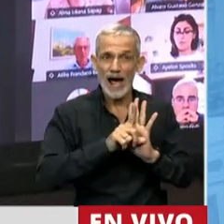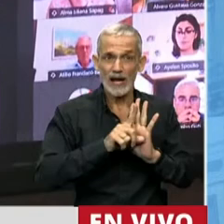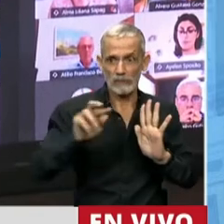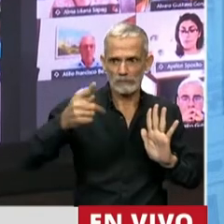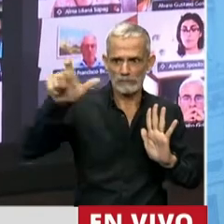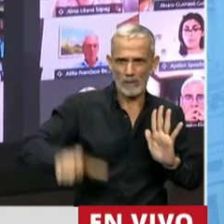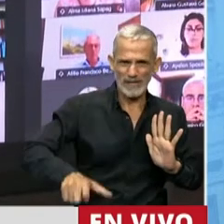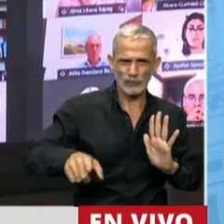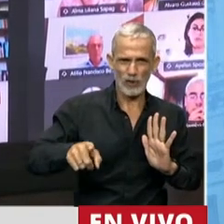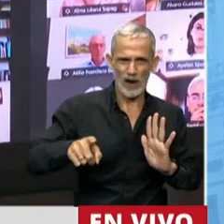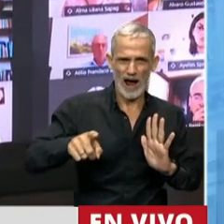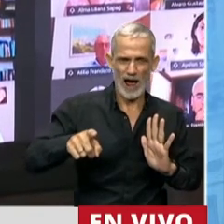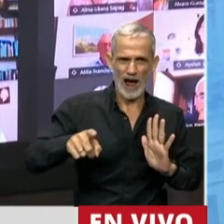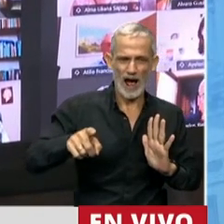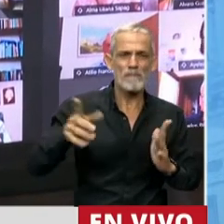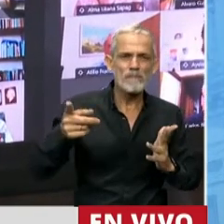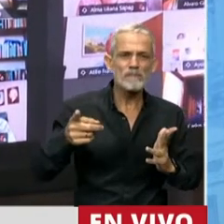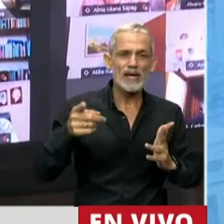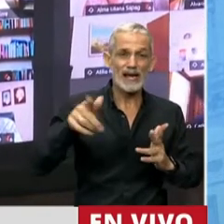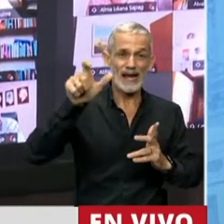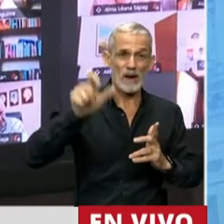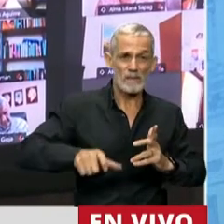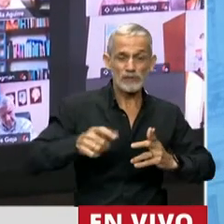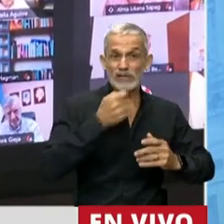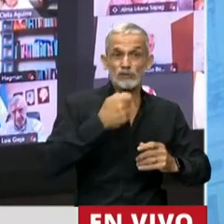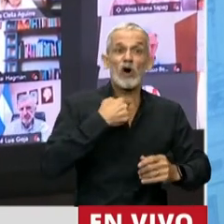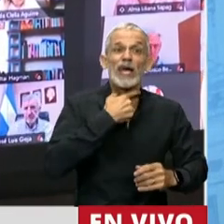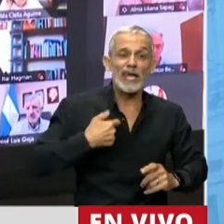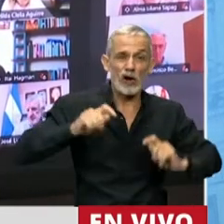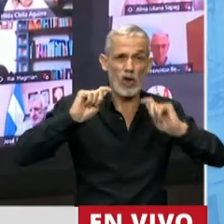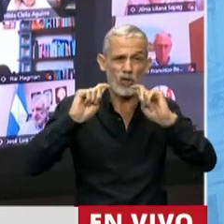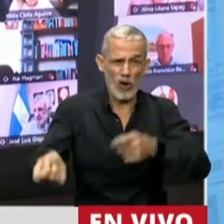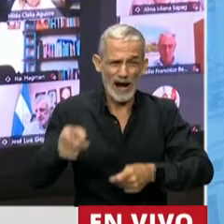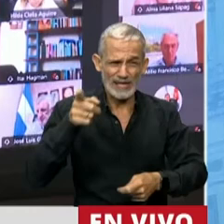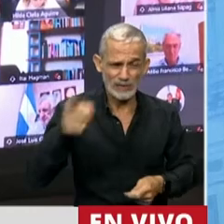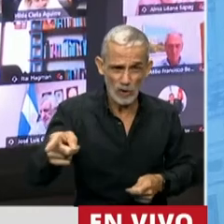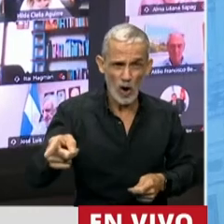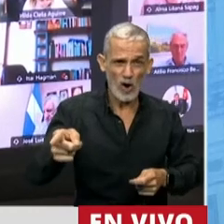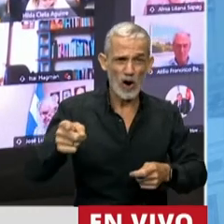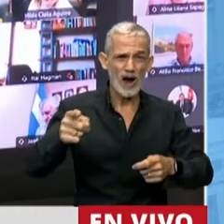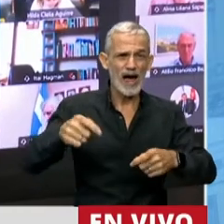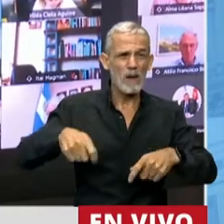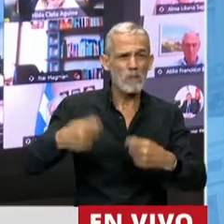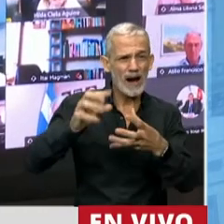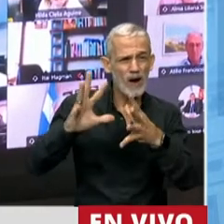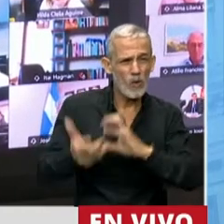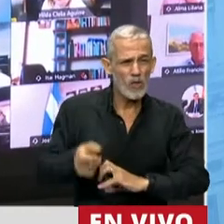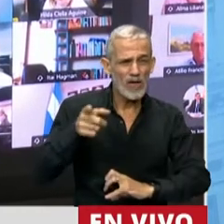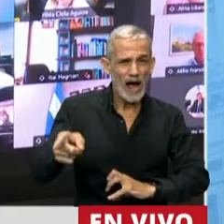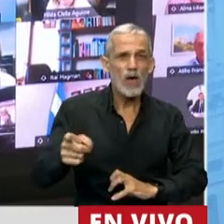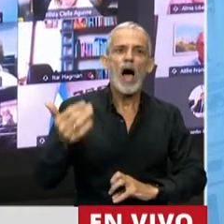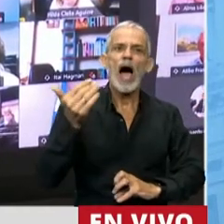terceros, el legitimario, hipotética e improbablemente perjudicado puede ejercer